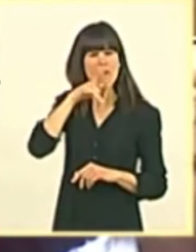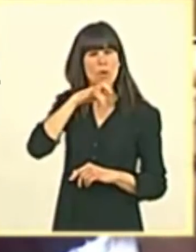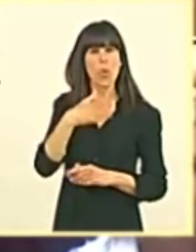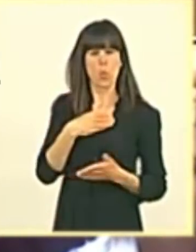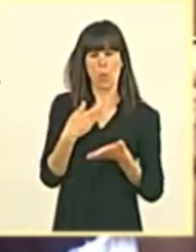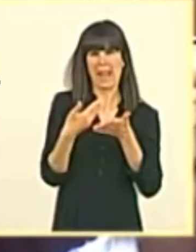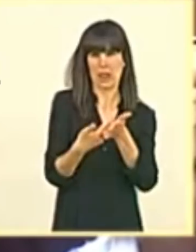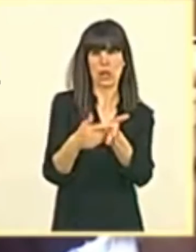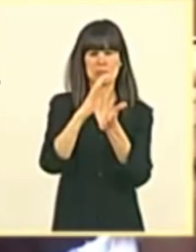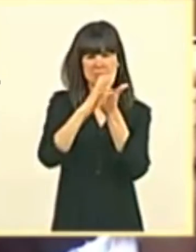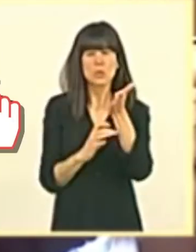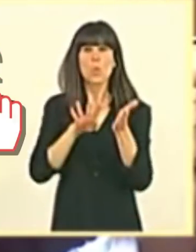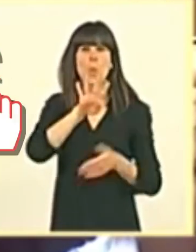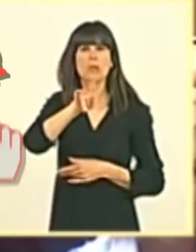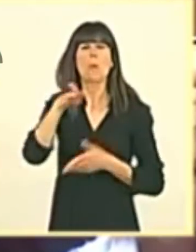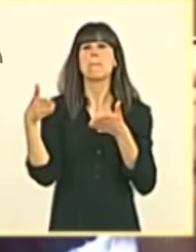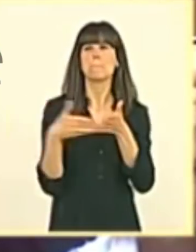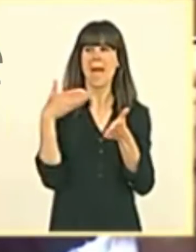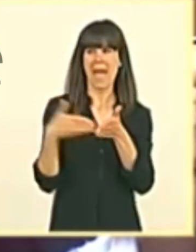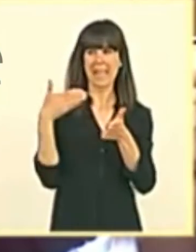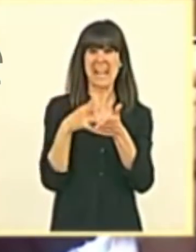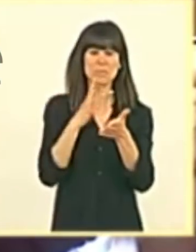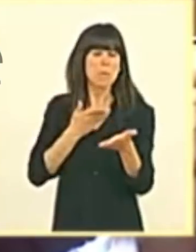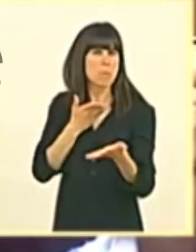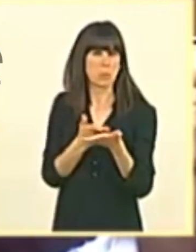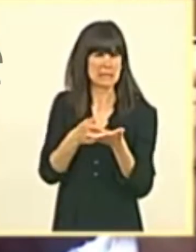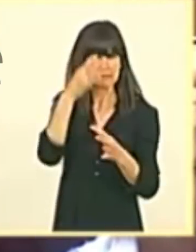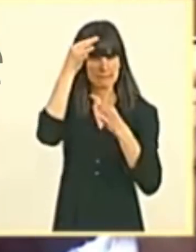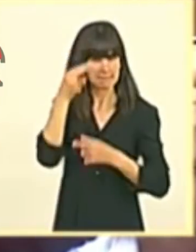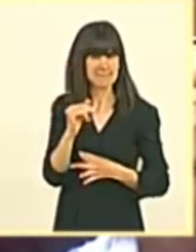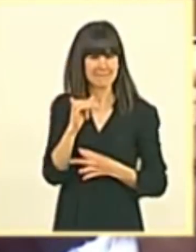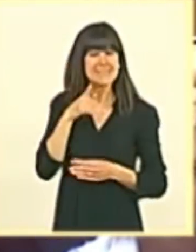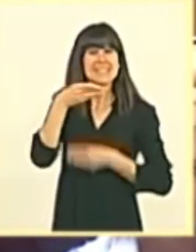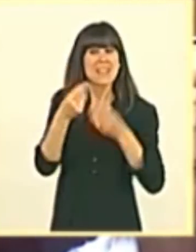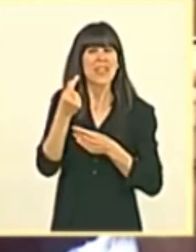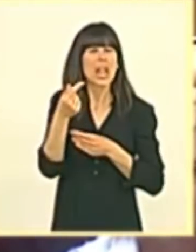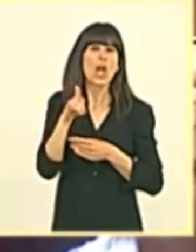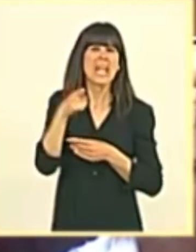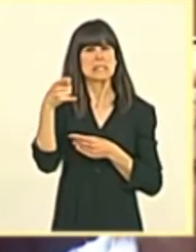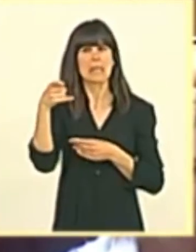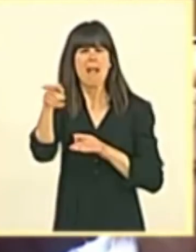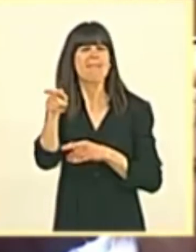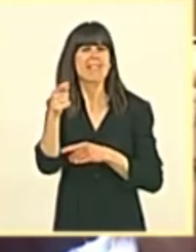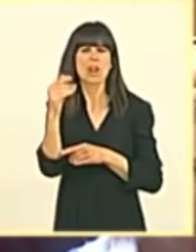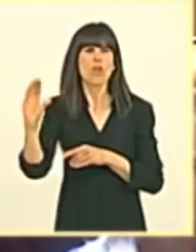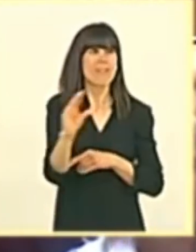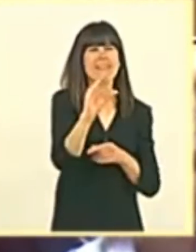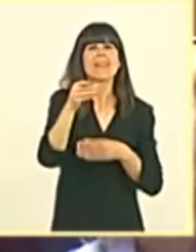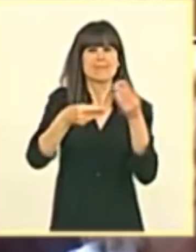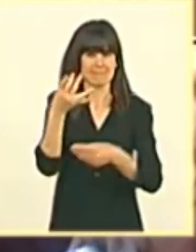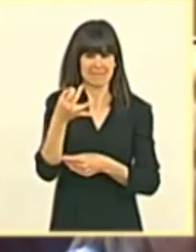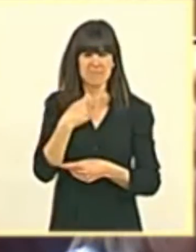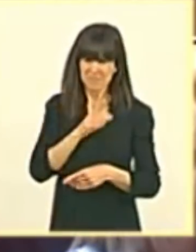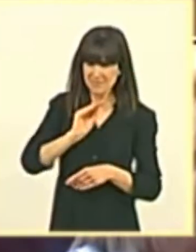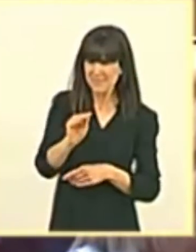documento con 41 páginas con propuestas concretas sobre qué hacer con ese dinero extra. ¿Puedo preguntarle